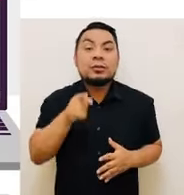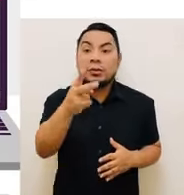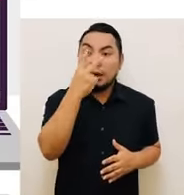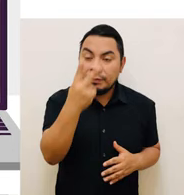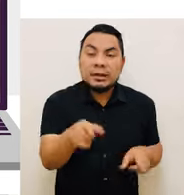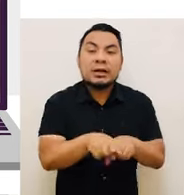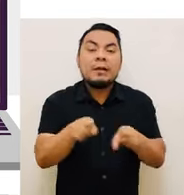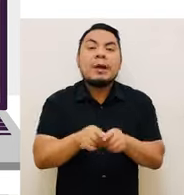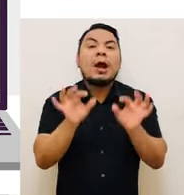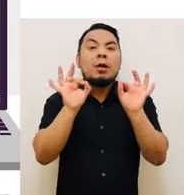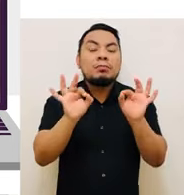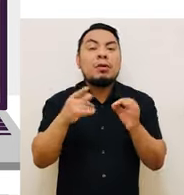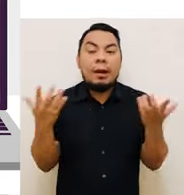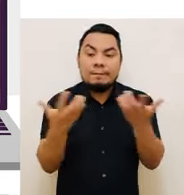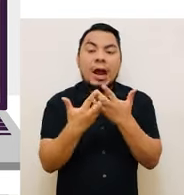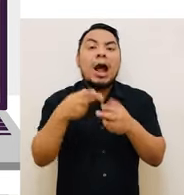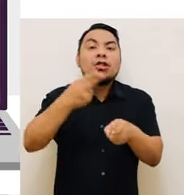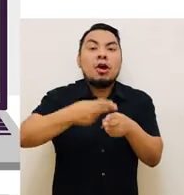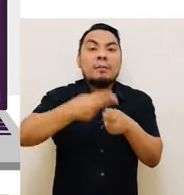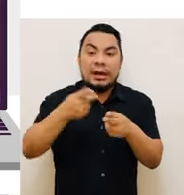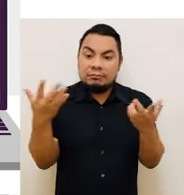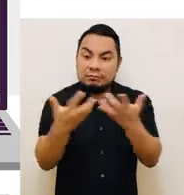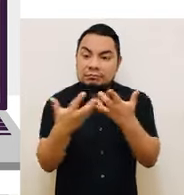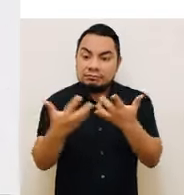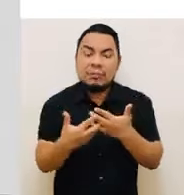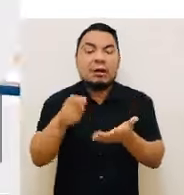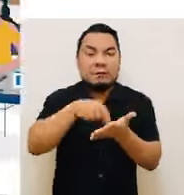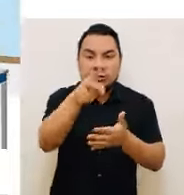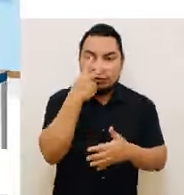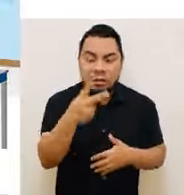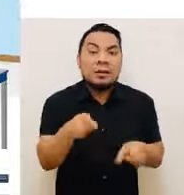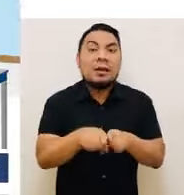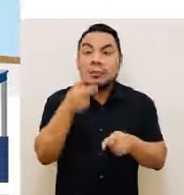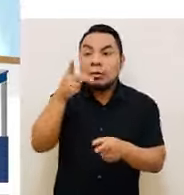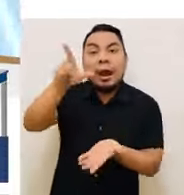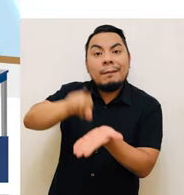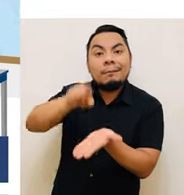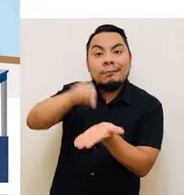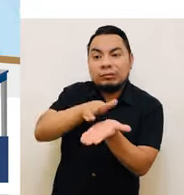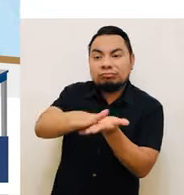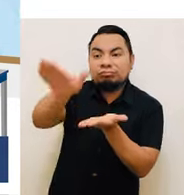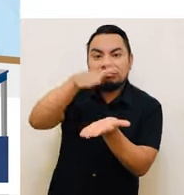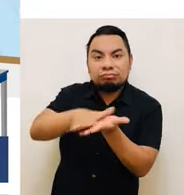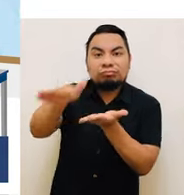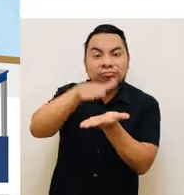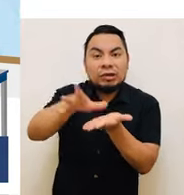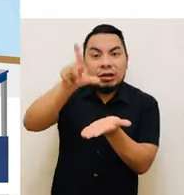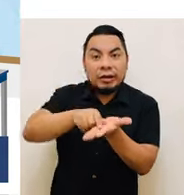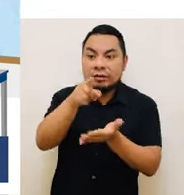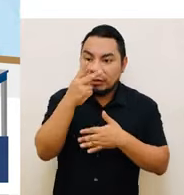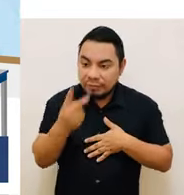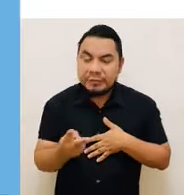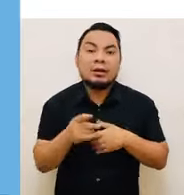Observar la confirmación de los datos de cada miembro de mesa. Observar la impresión de las actas de escrutinio y del cartel de